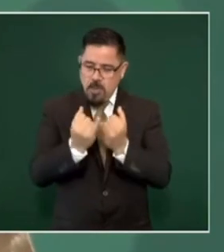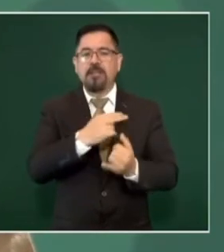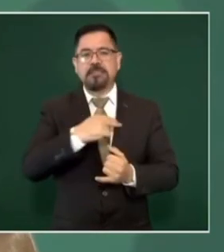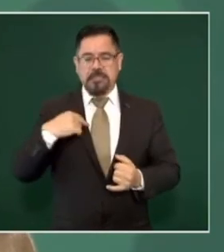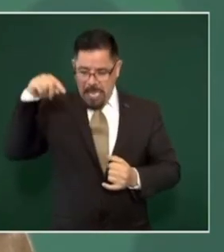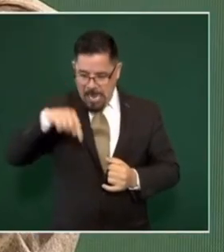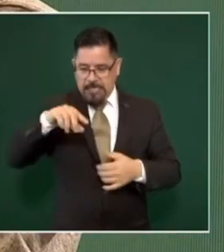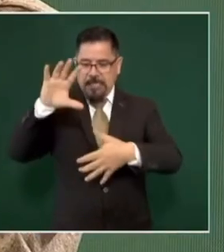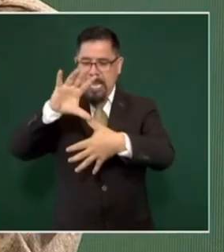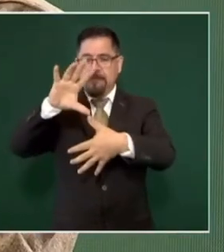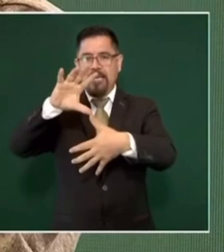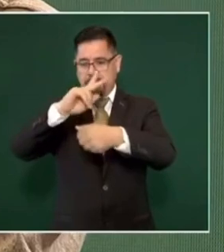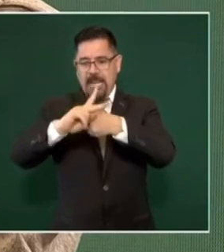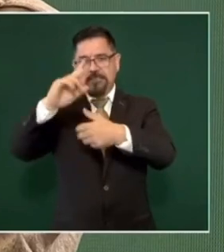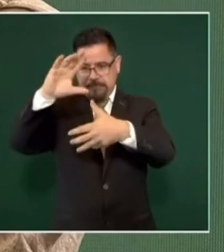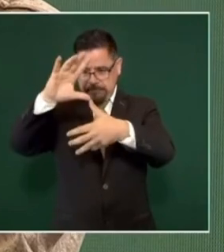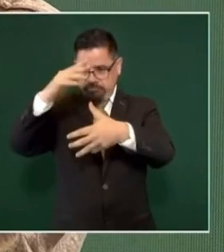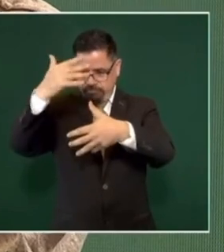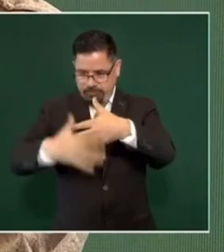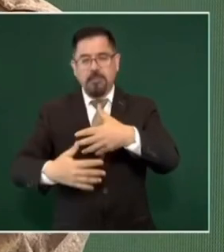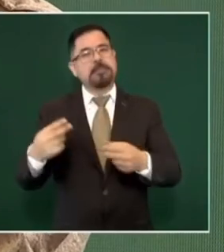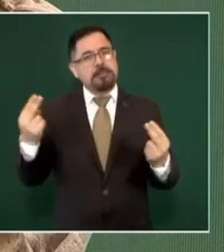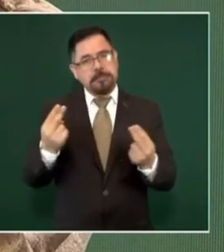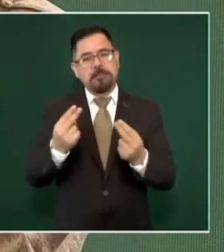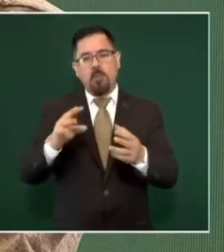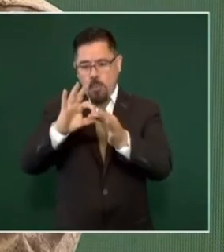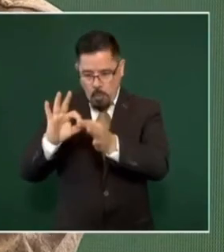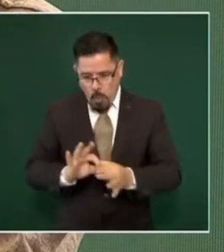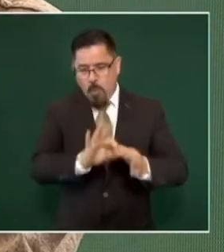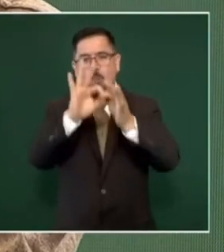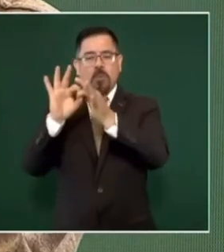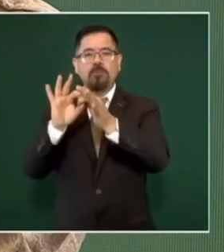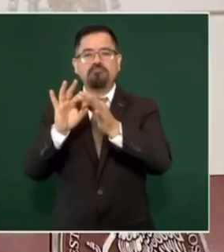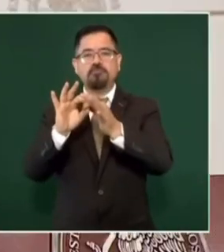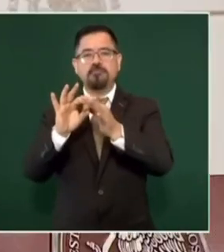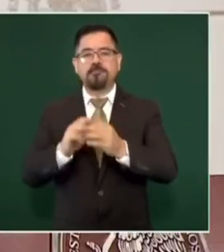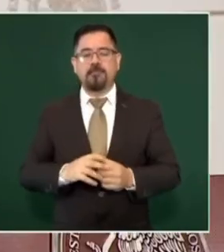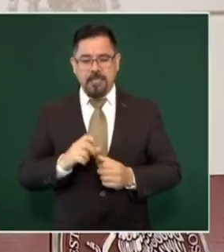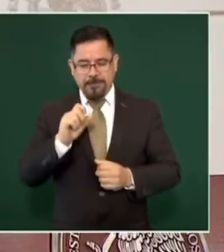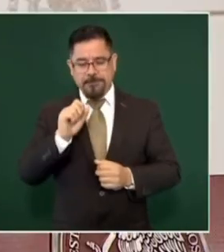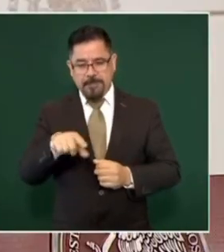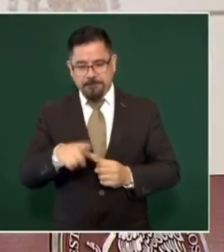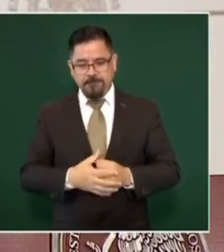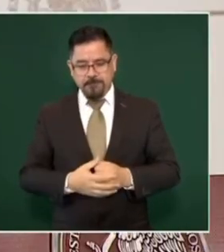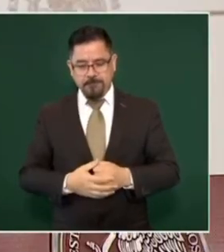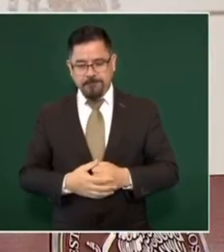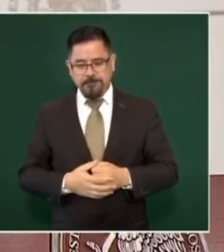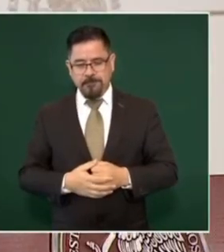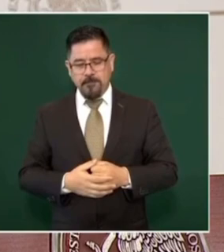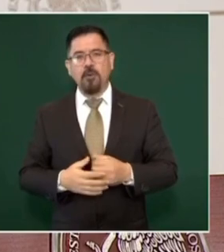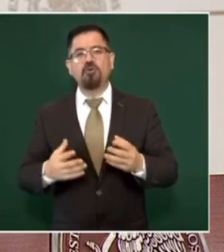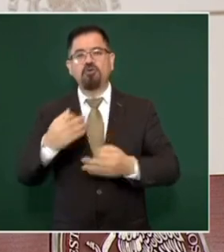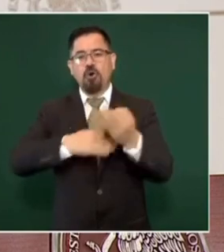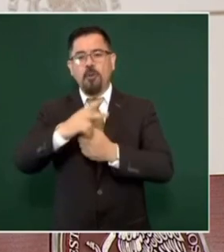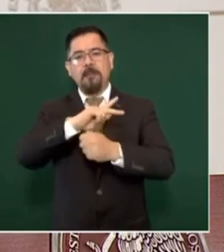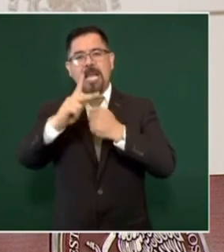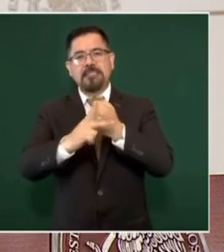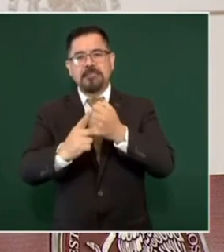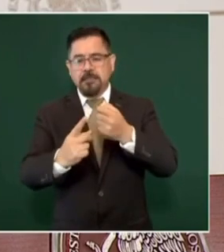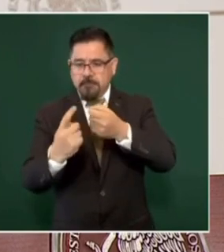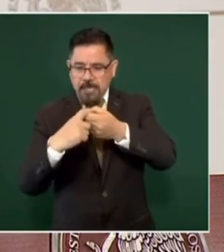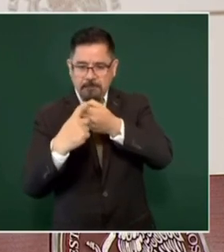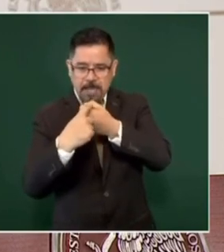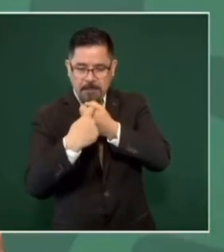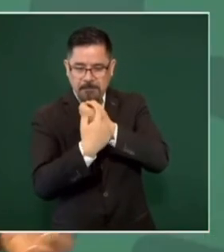en América una especie de unión e integrarnos con respeto a la